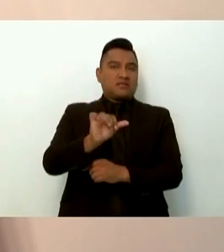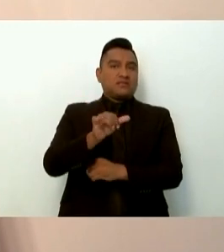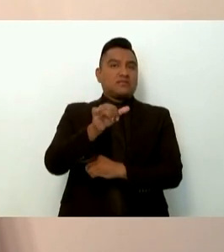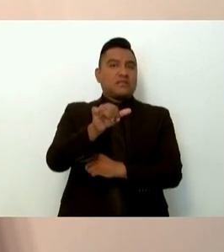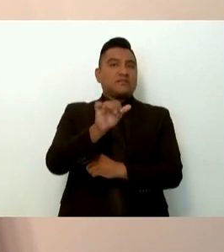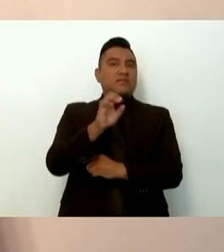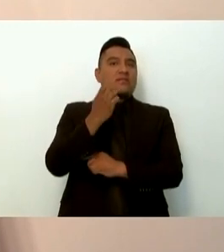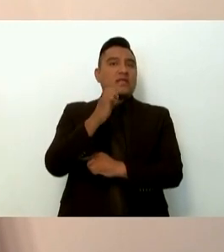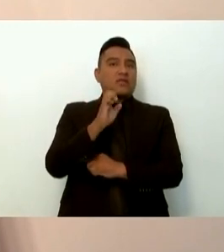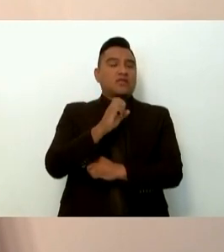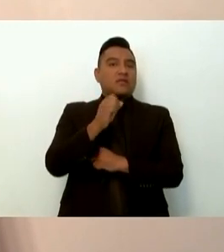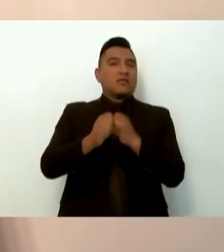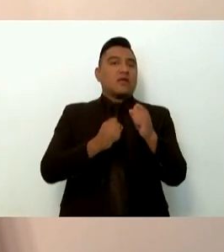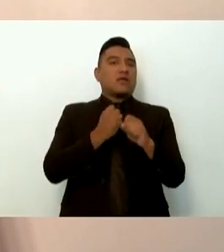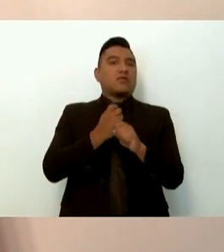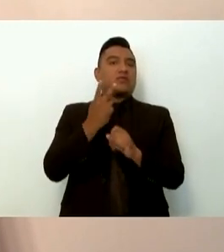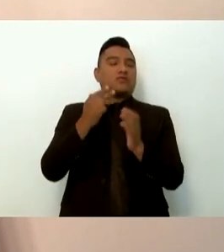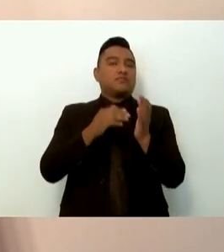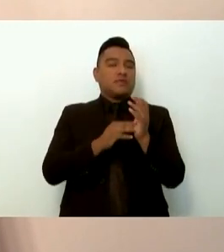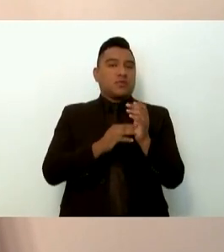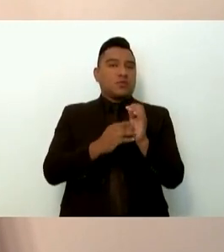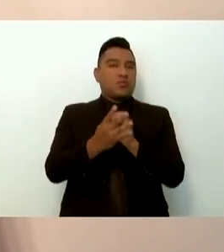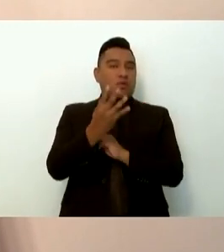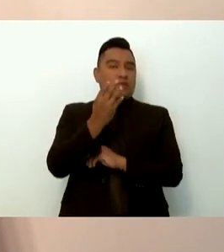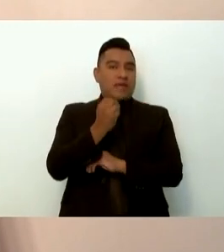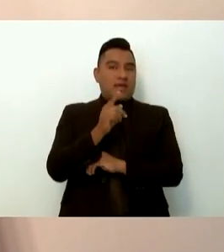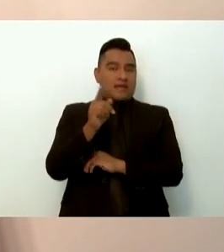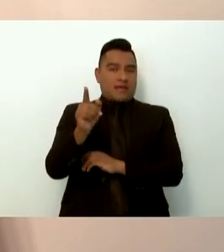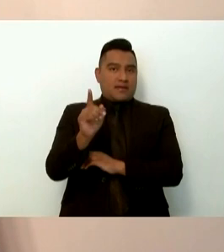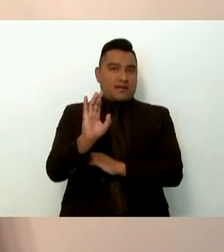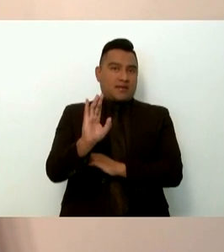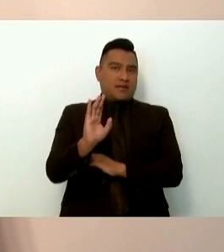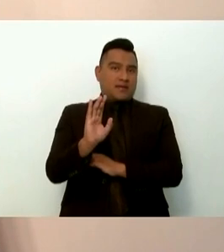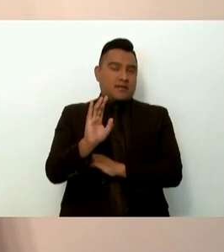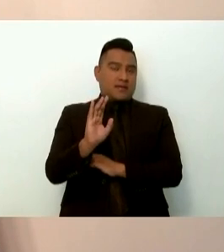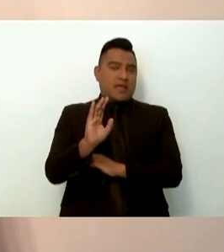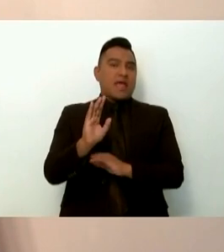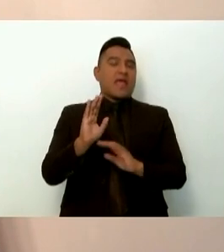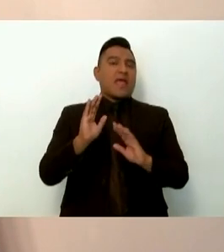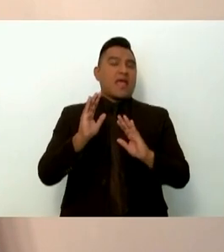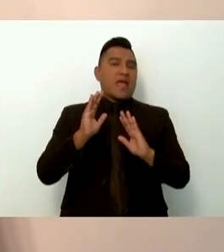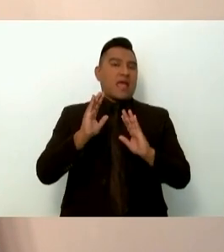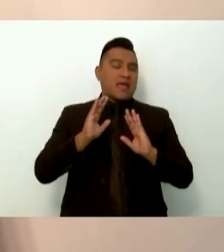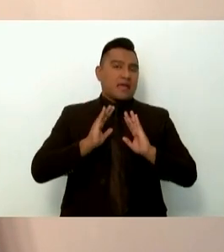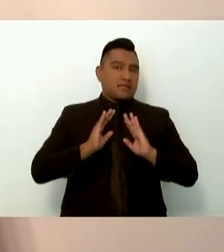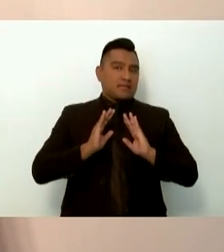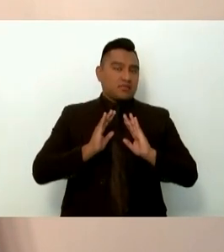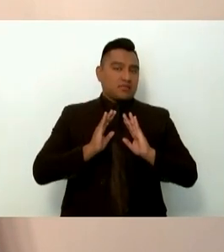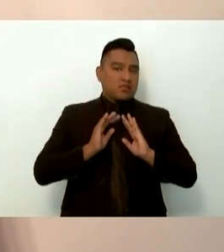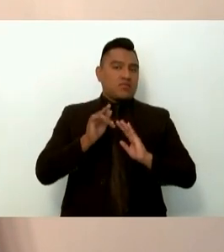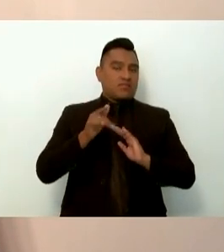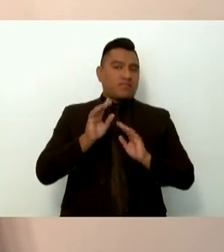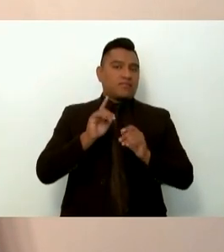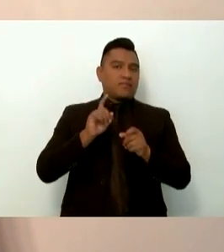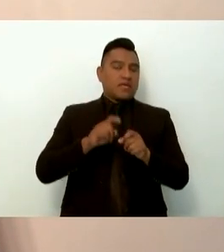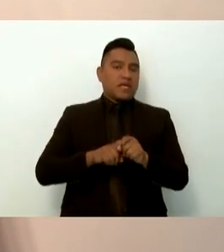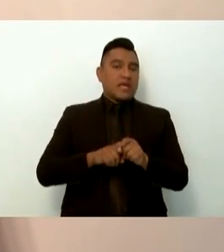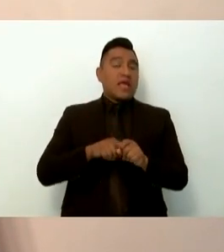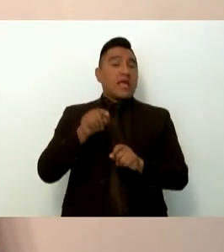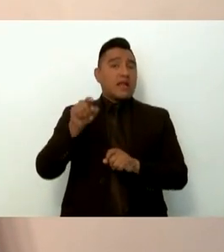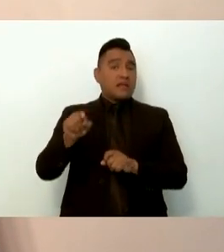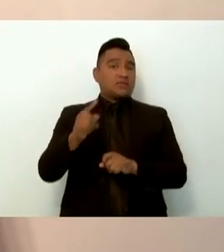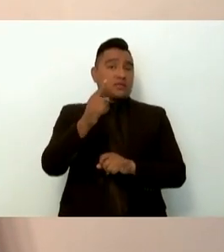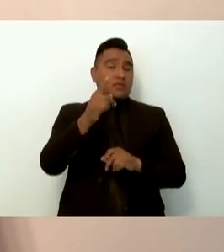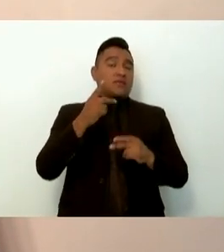2009 en el Ejército y que es uno de los estudiantes desaparecidos.